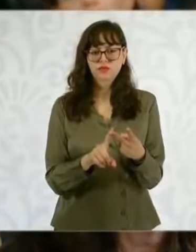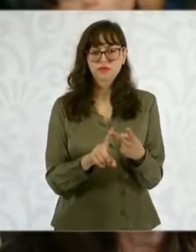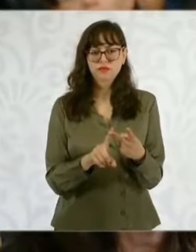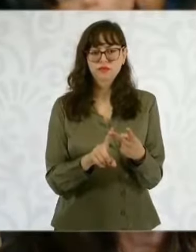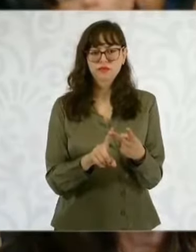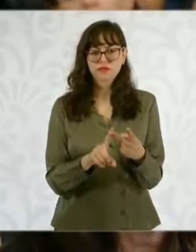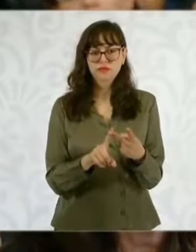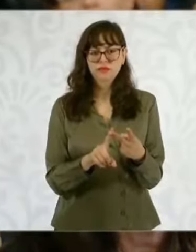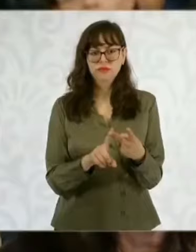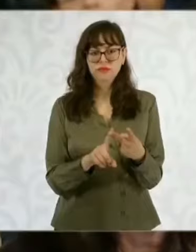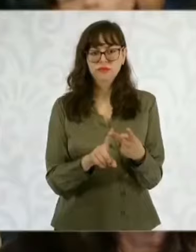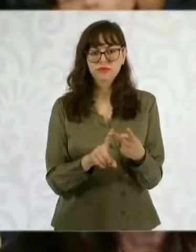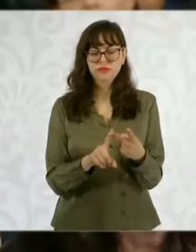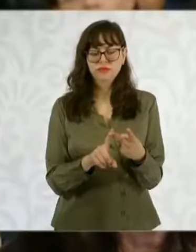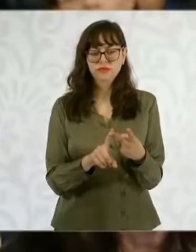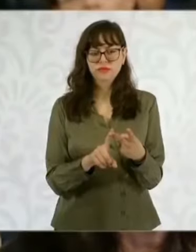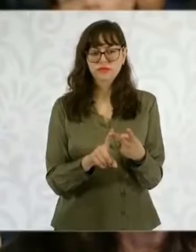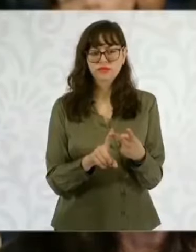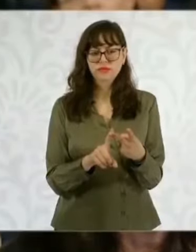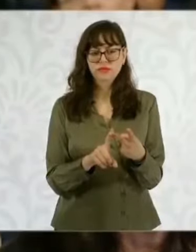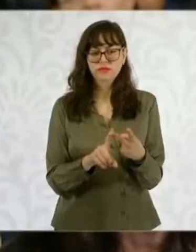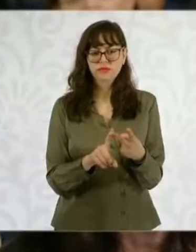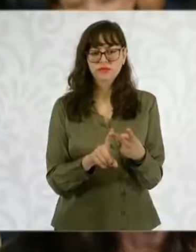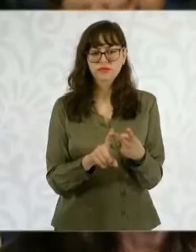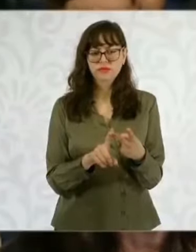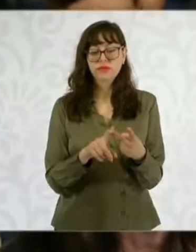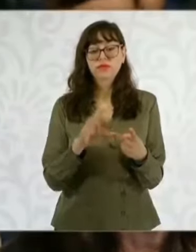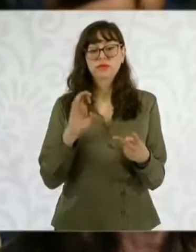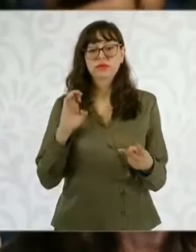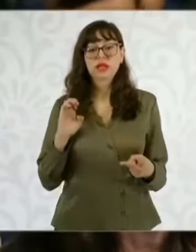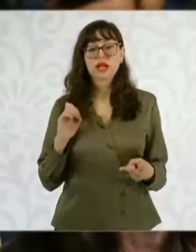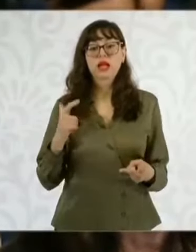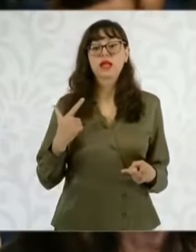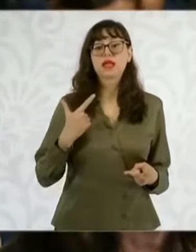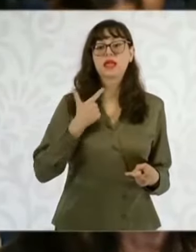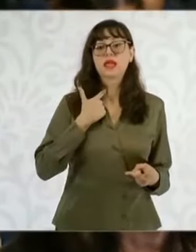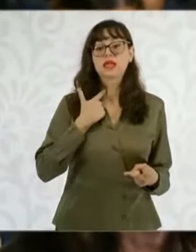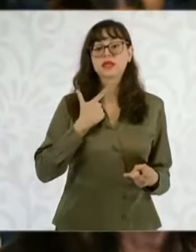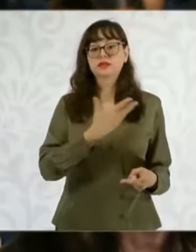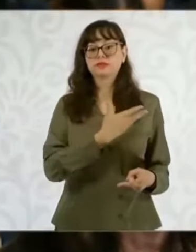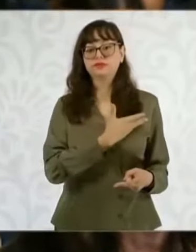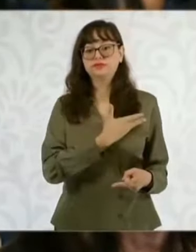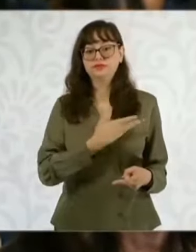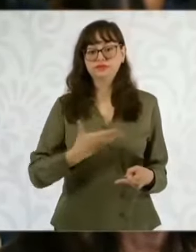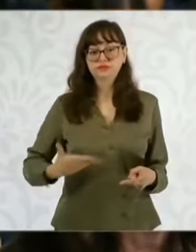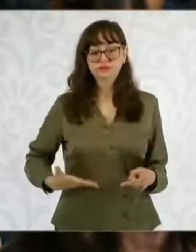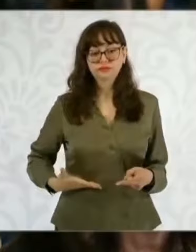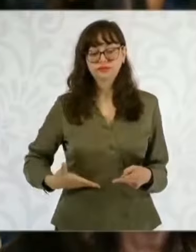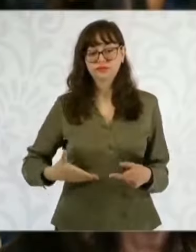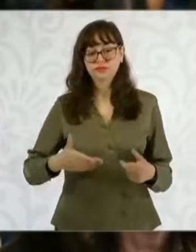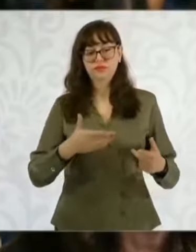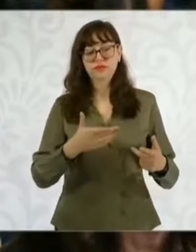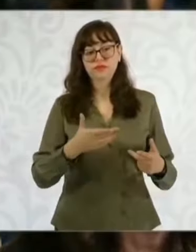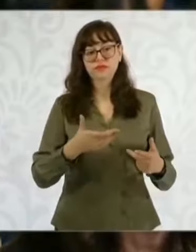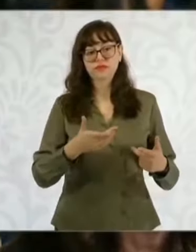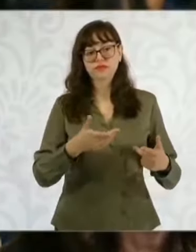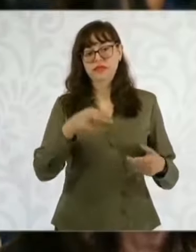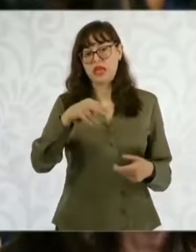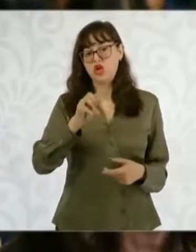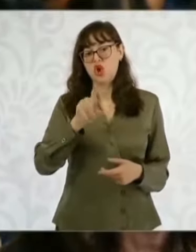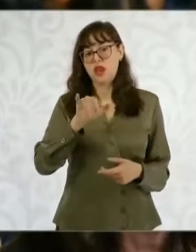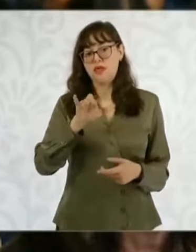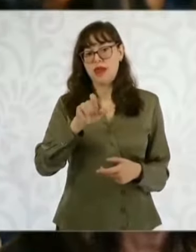discursos de los expresidentes neoliberales eran entreguistas y sumisas en estas